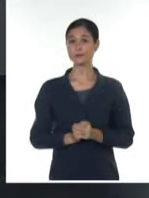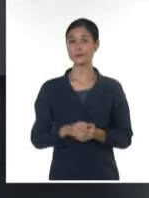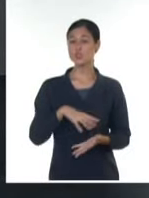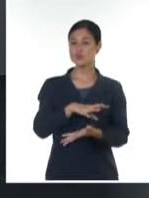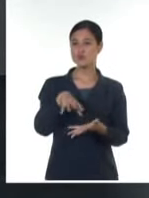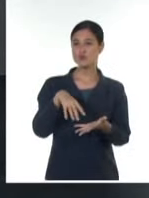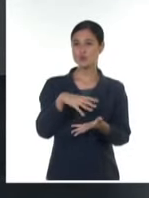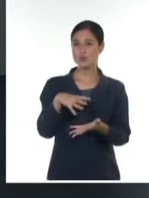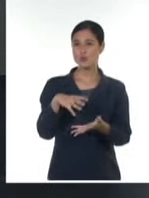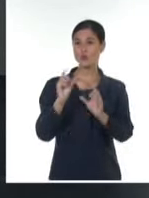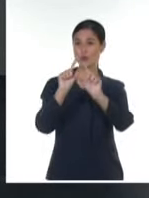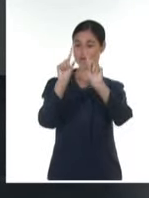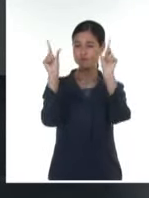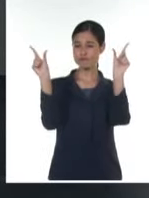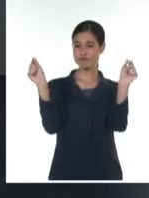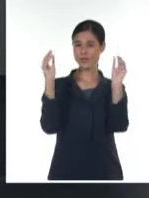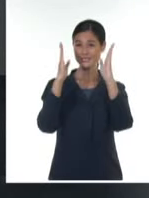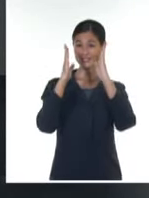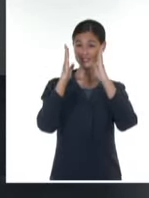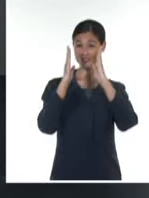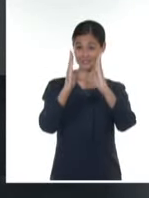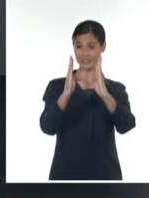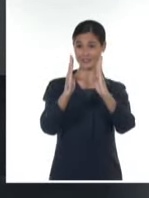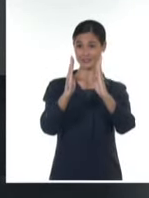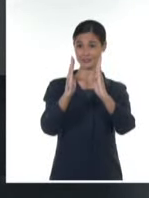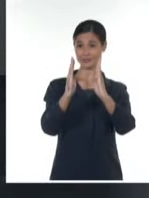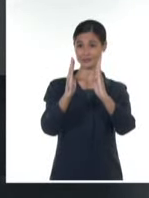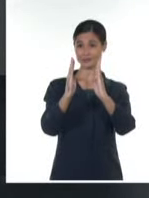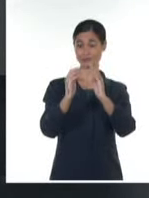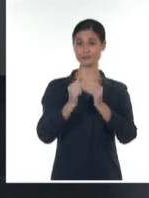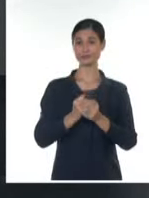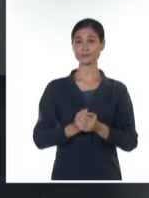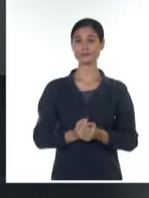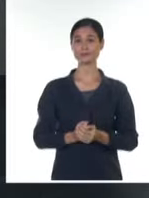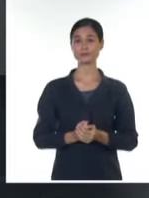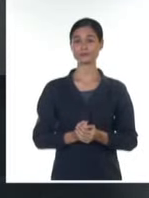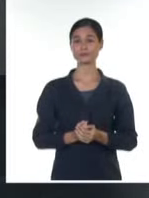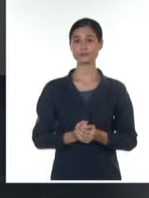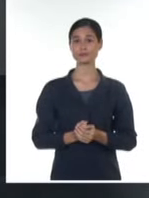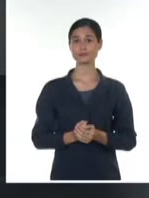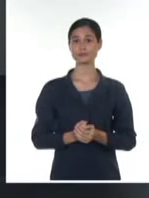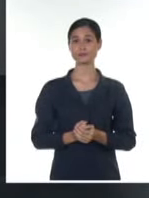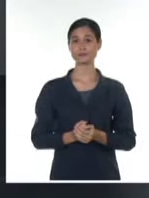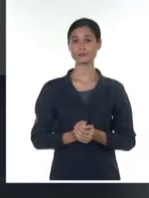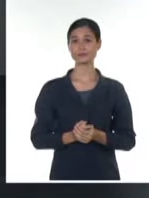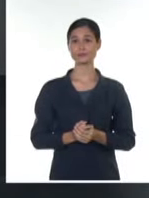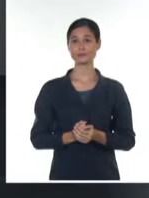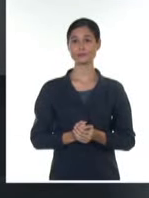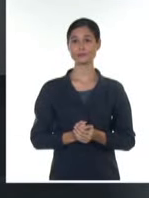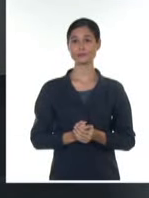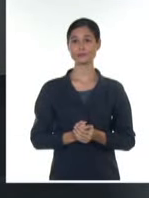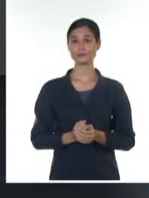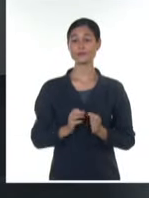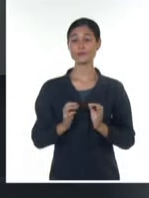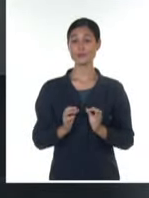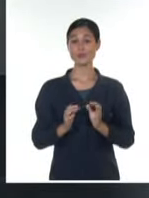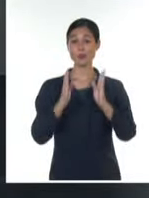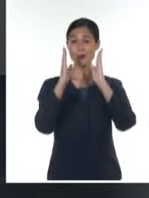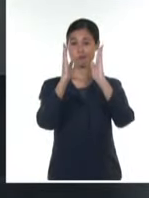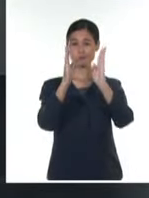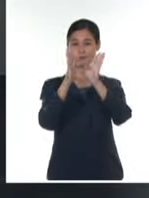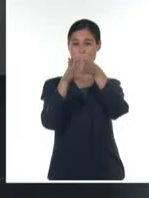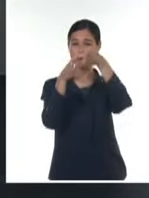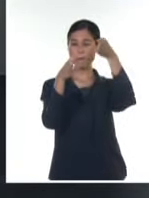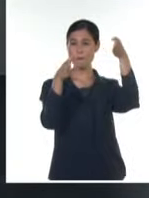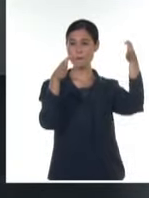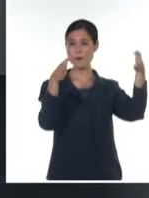zona de la costa norte, en disipación es posible y en disipación también llegaría a la zona oriental,